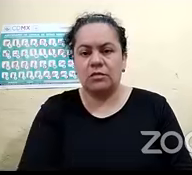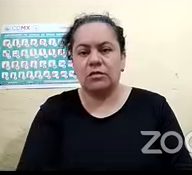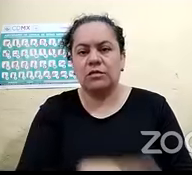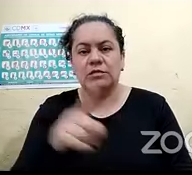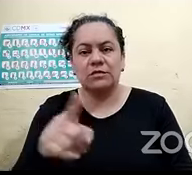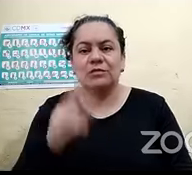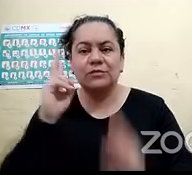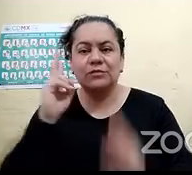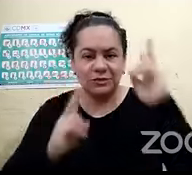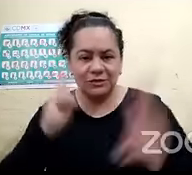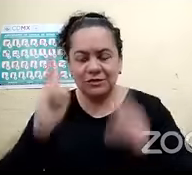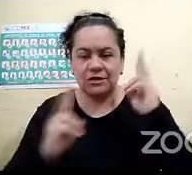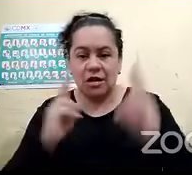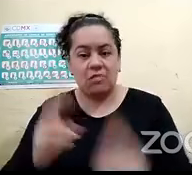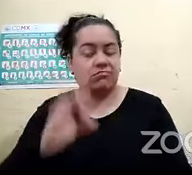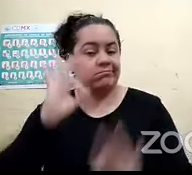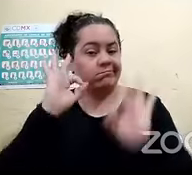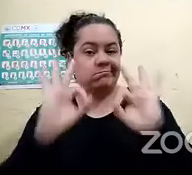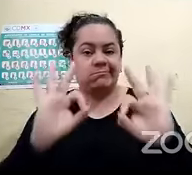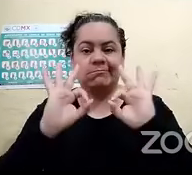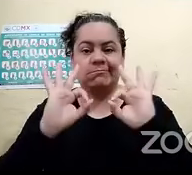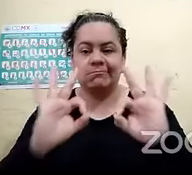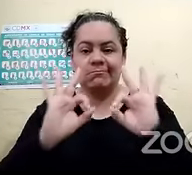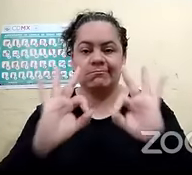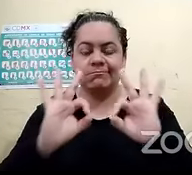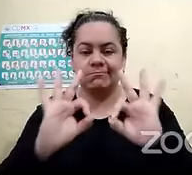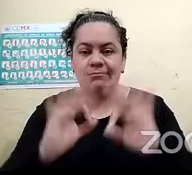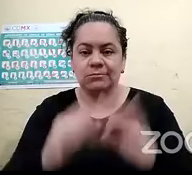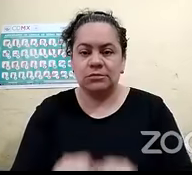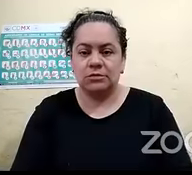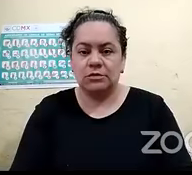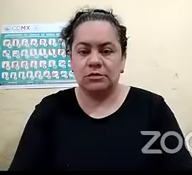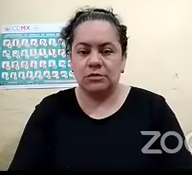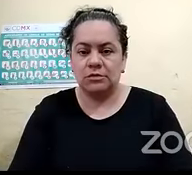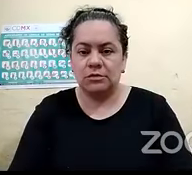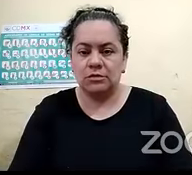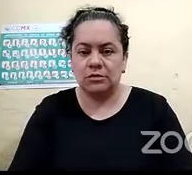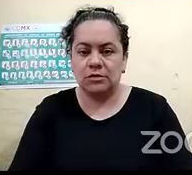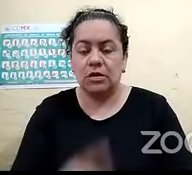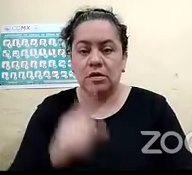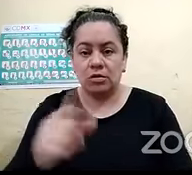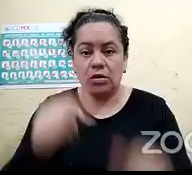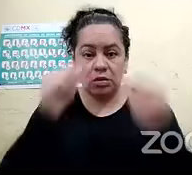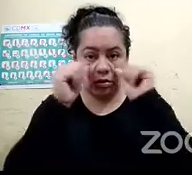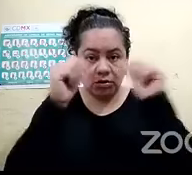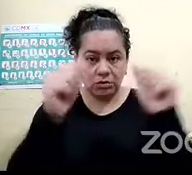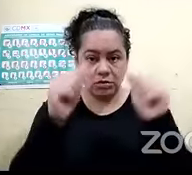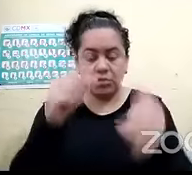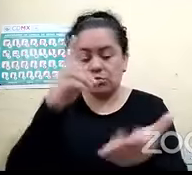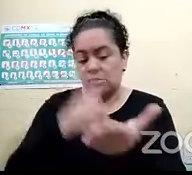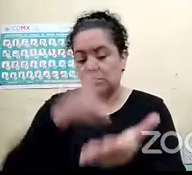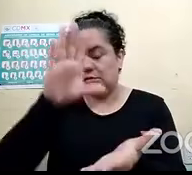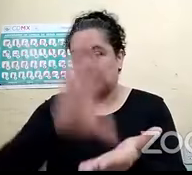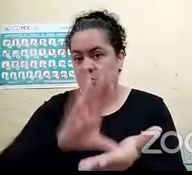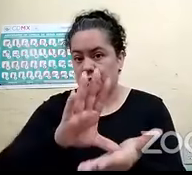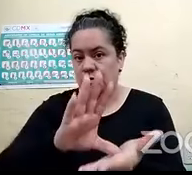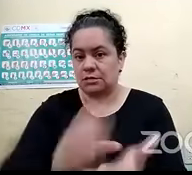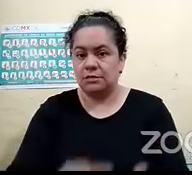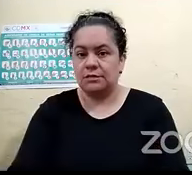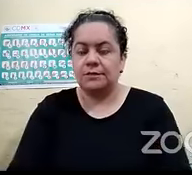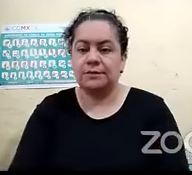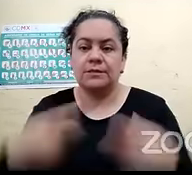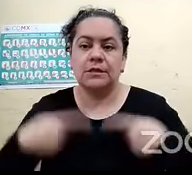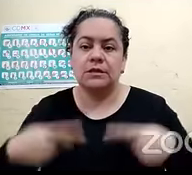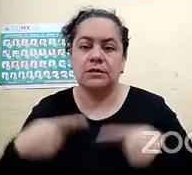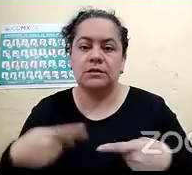excelente biblioteca en donde tenemos también atención para personas con discapacidad y con todas